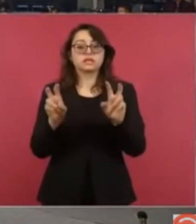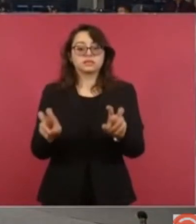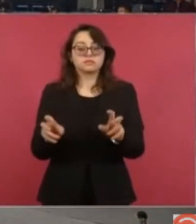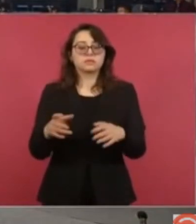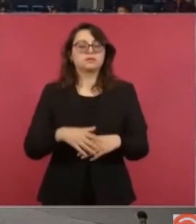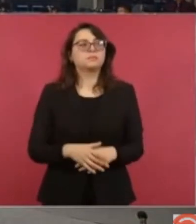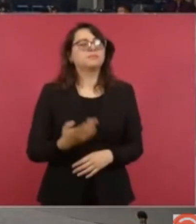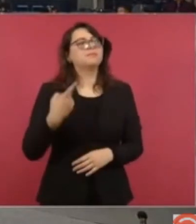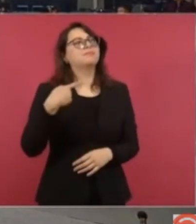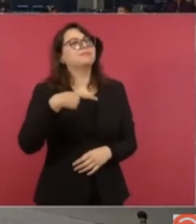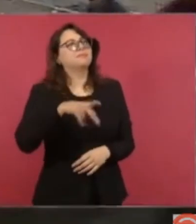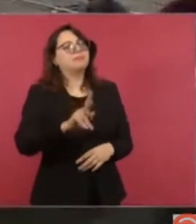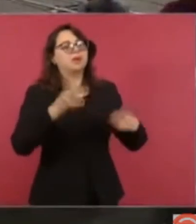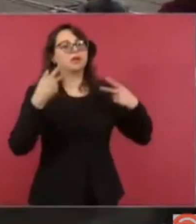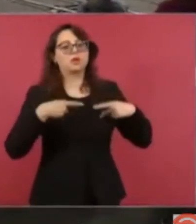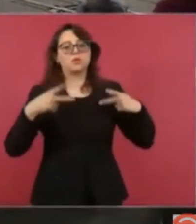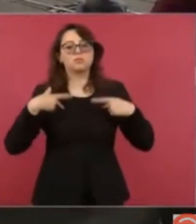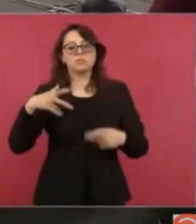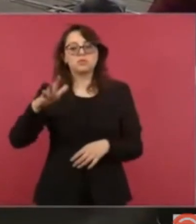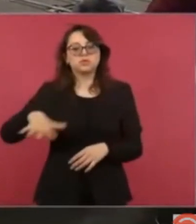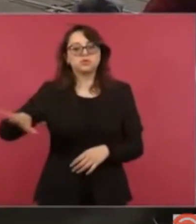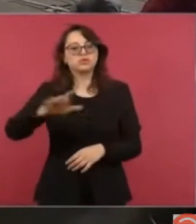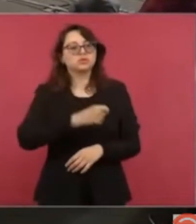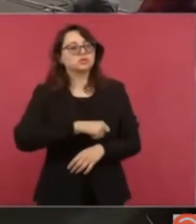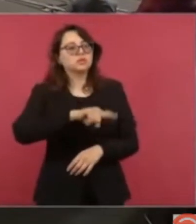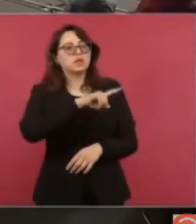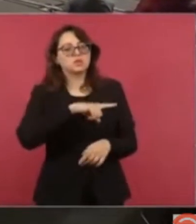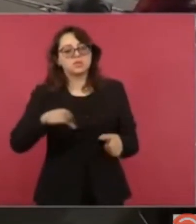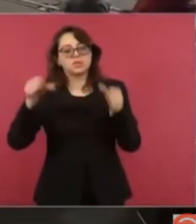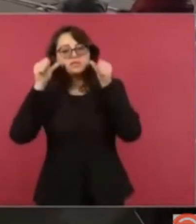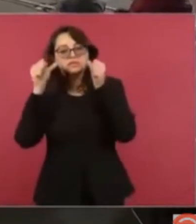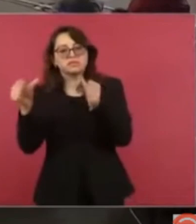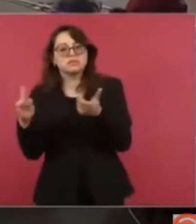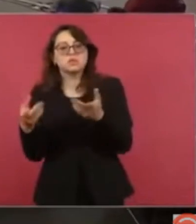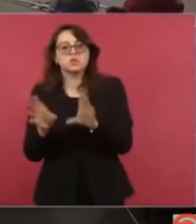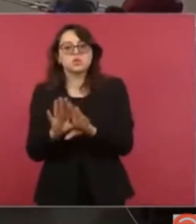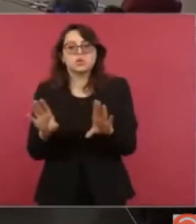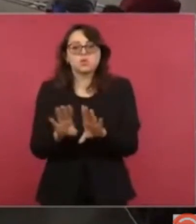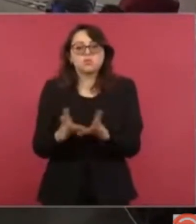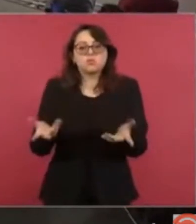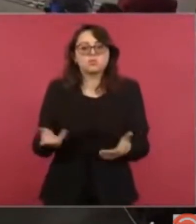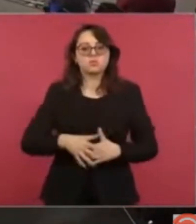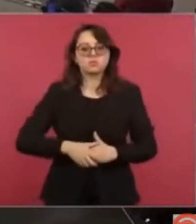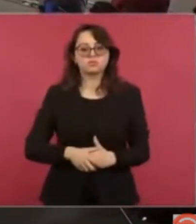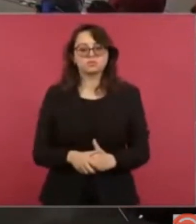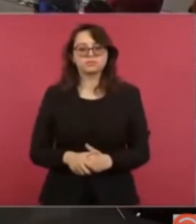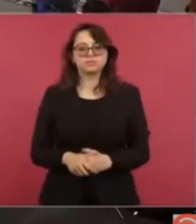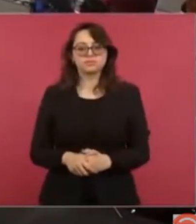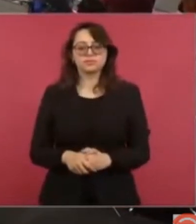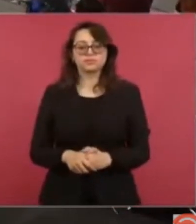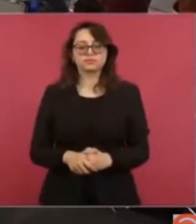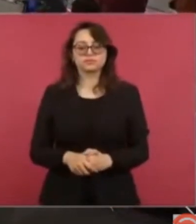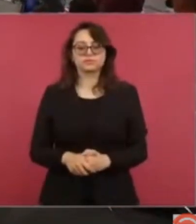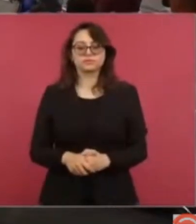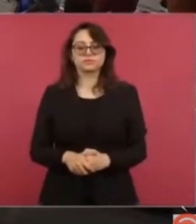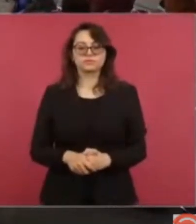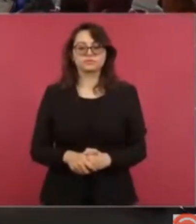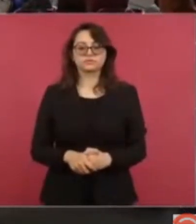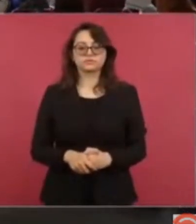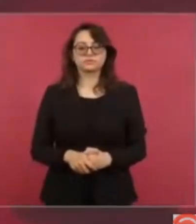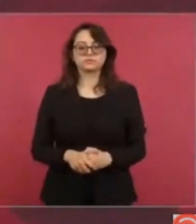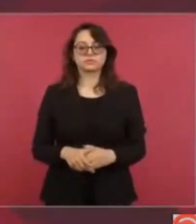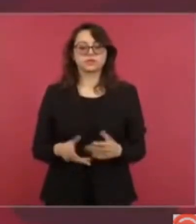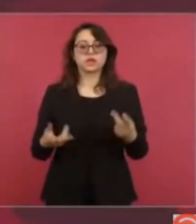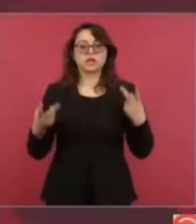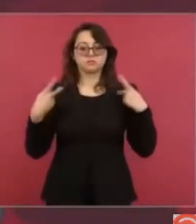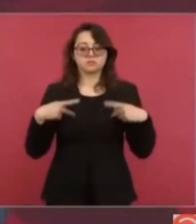la salud de la población ¿se van a esperar a las negociaciones con la empresa o ya se está con la gente que ya se detectó que está enferma? Hay que atender